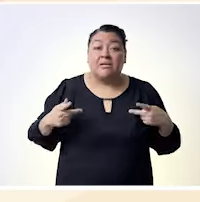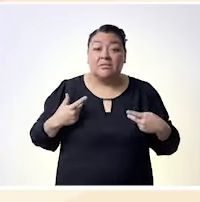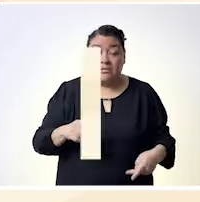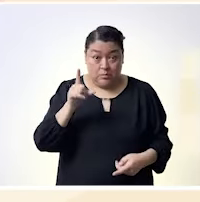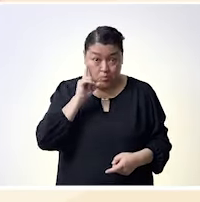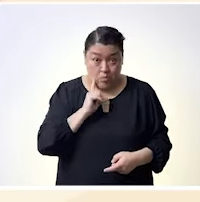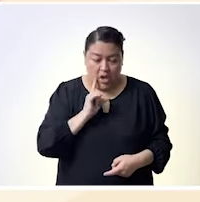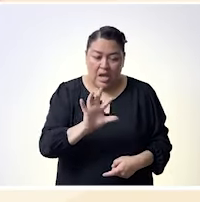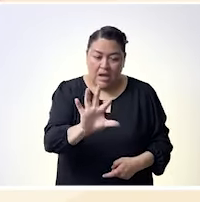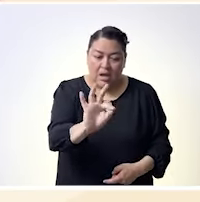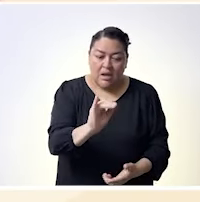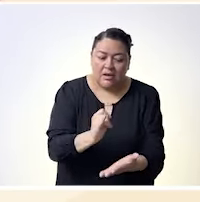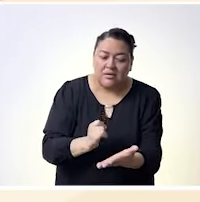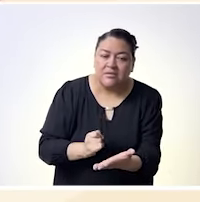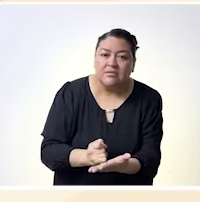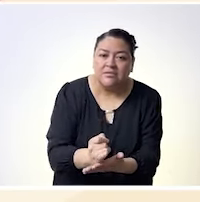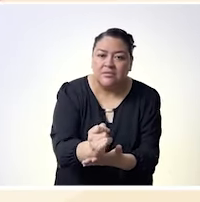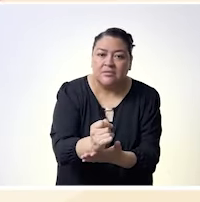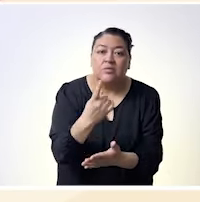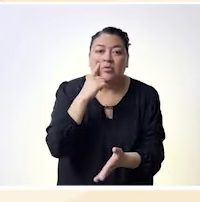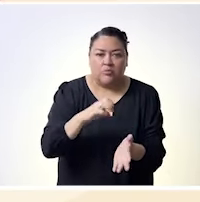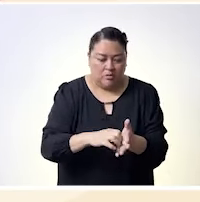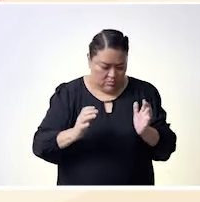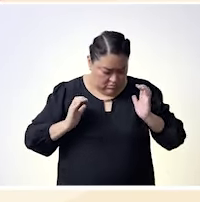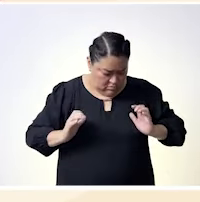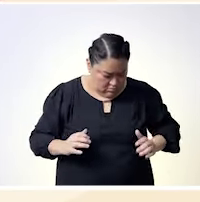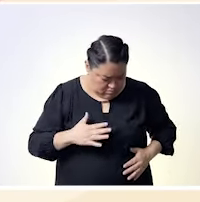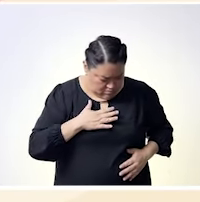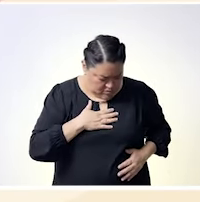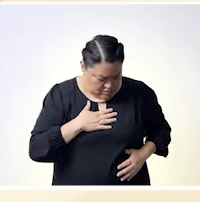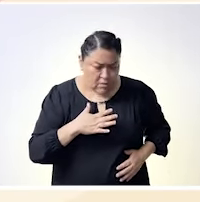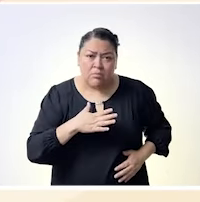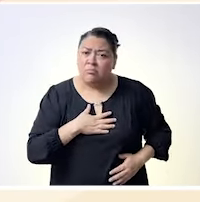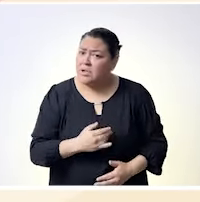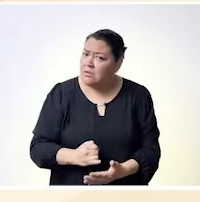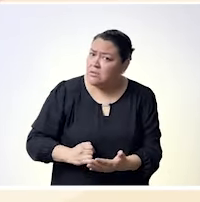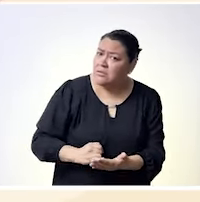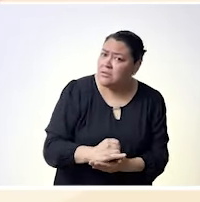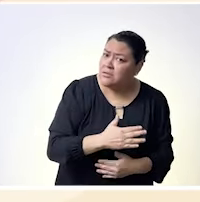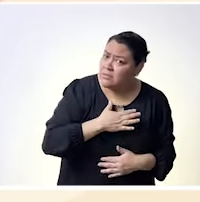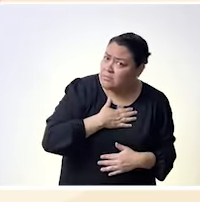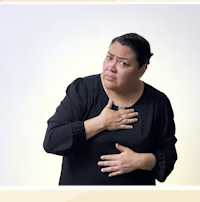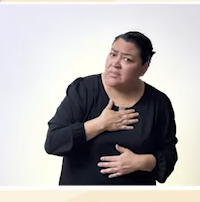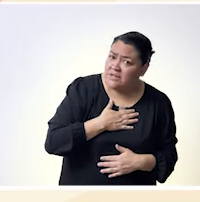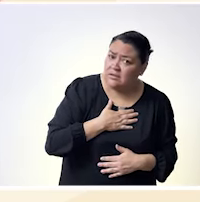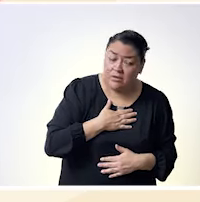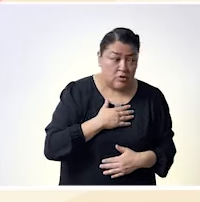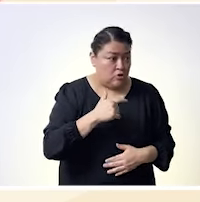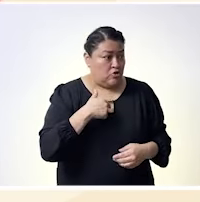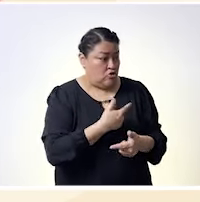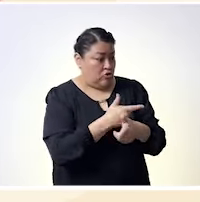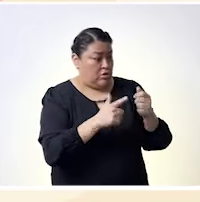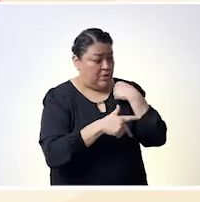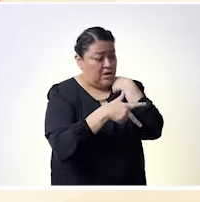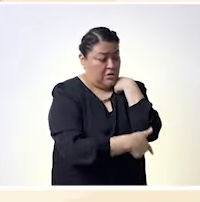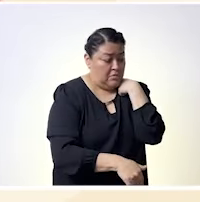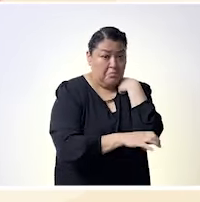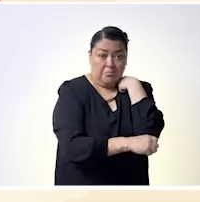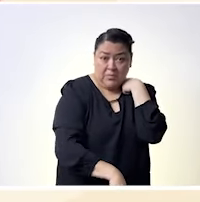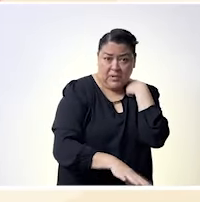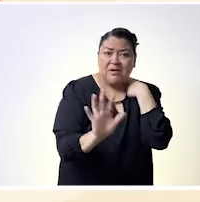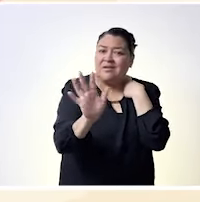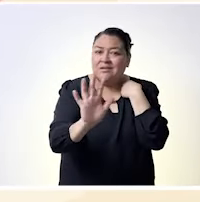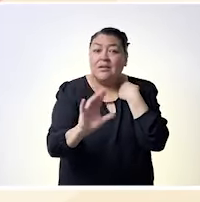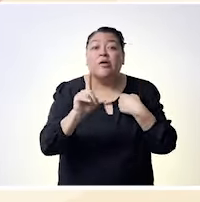a veces si es tan evidente que lo tenemos enfrente de nosotras pero a la vez no porque no